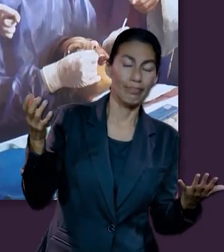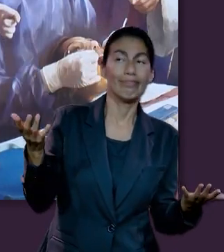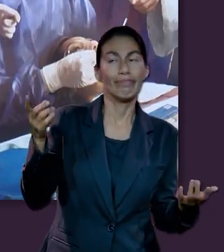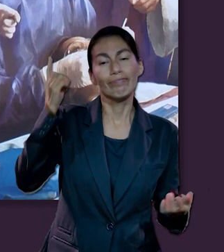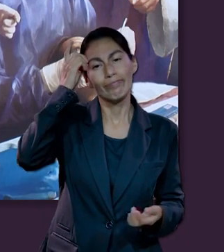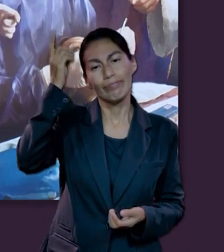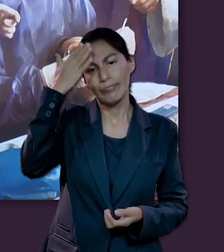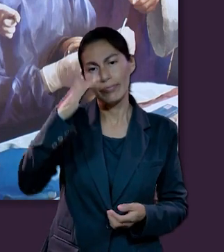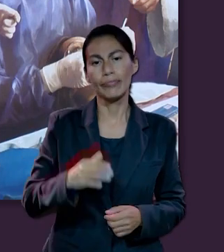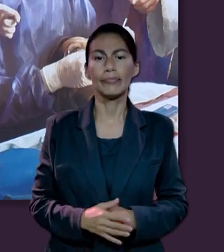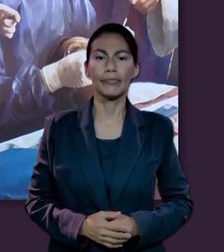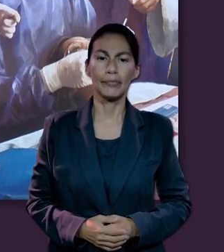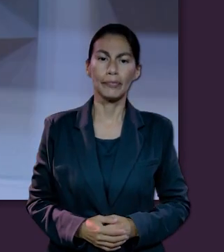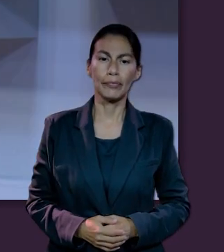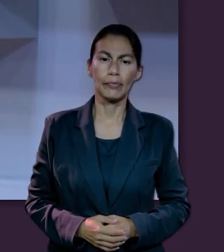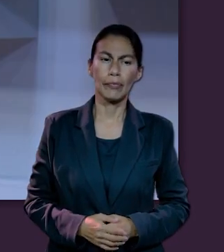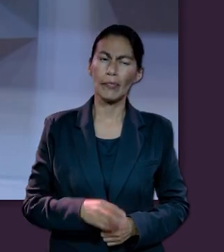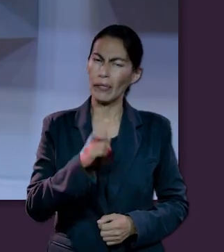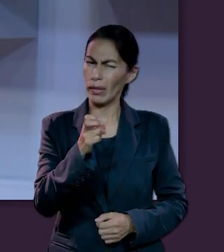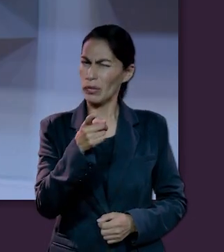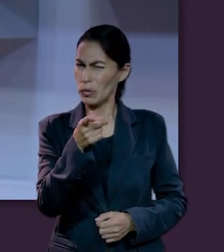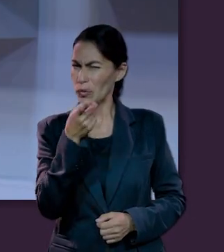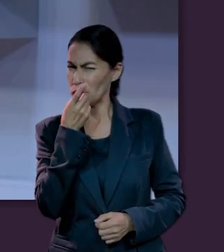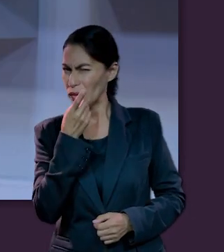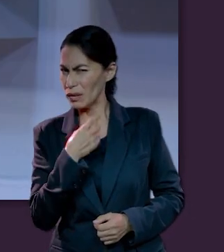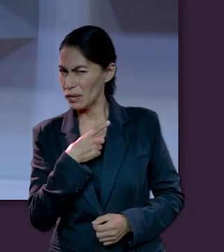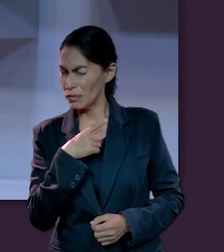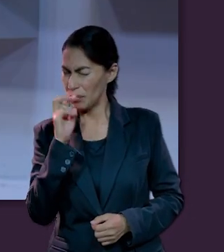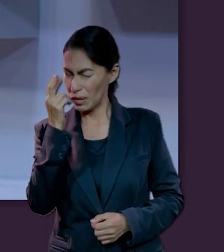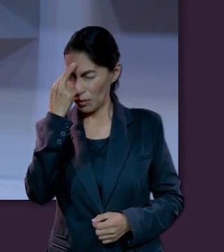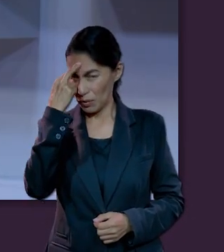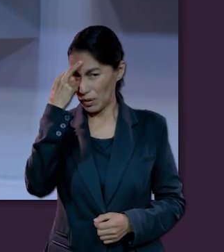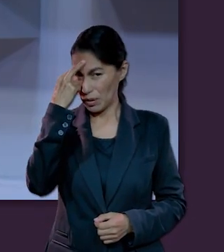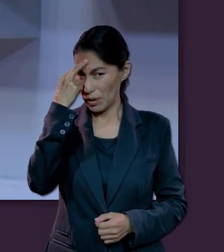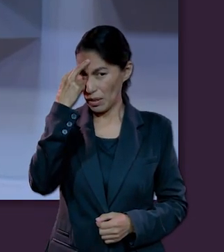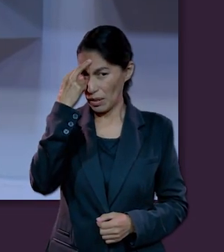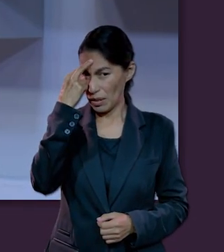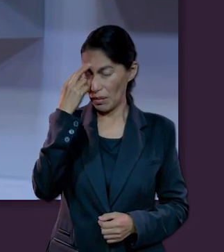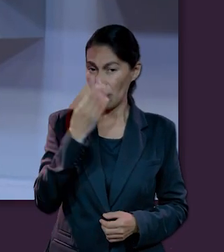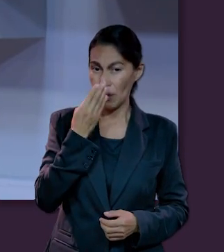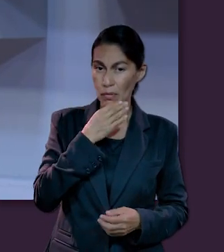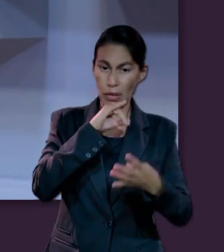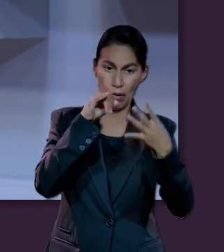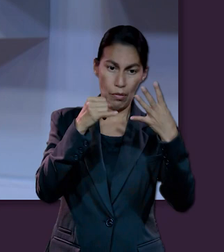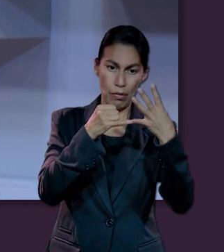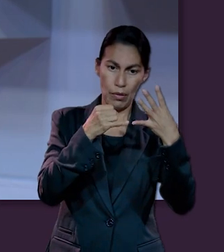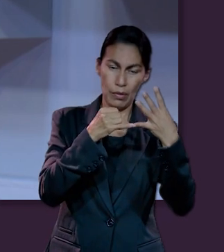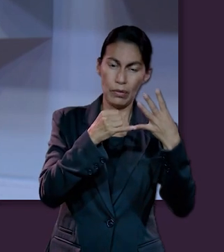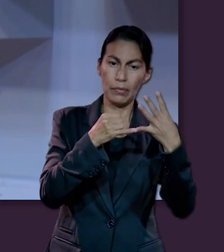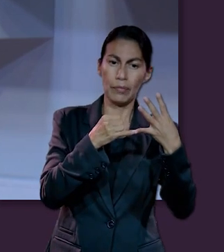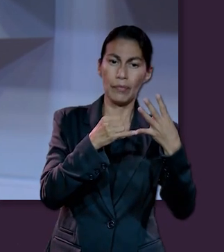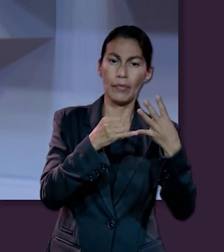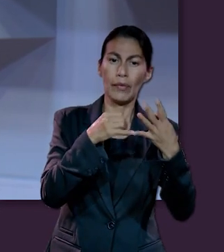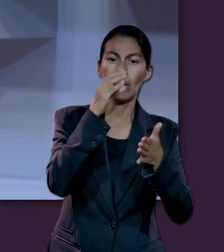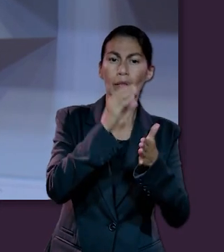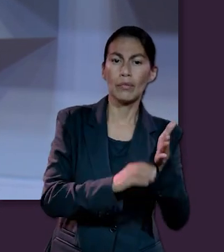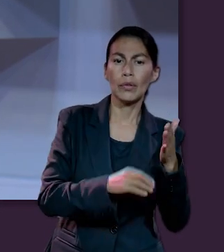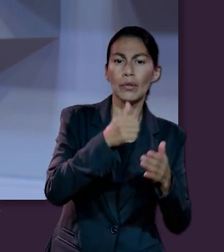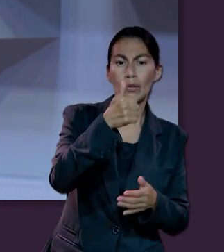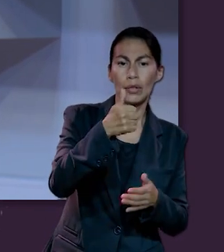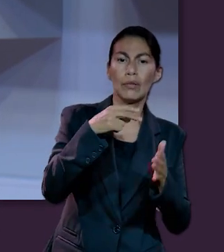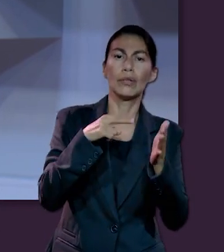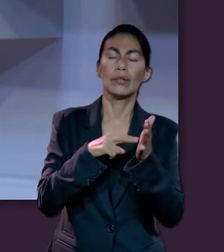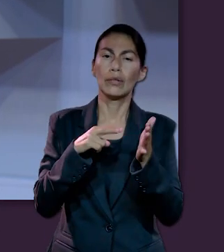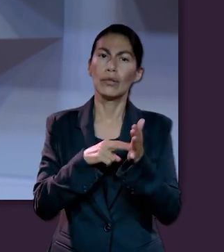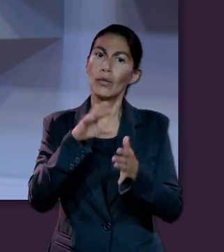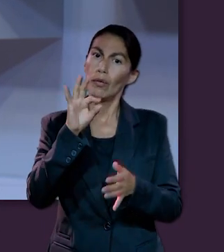quienes no. Muy bien. Eso que mencionas me recuerda a lo que dice el libro de San Juan, el Evangelio de